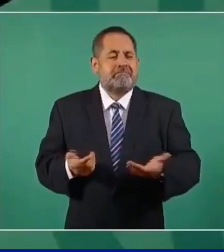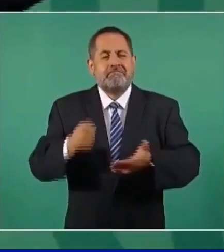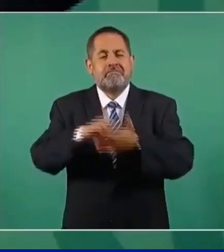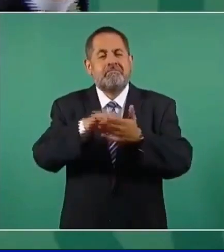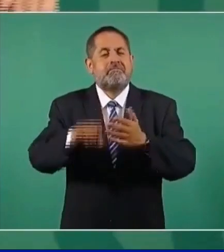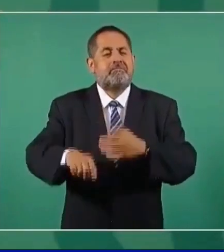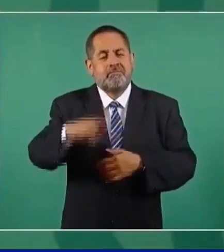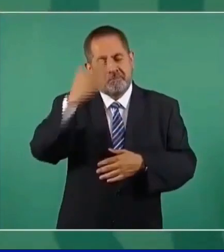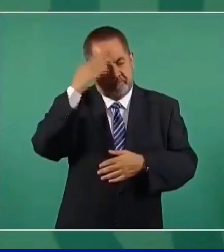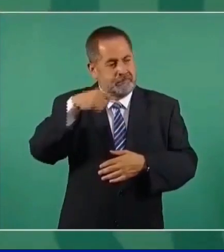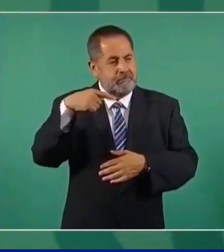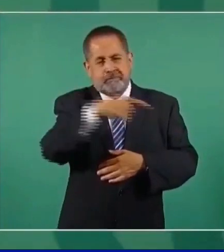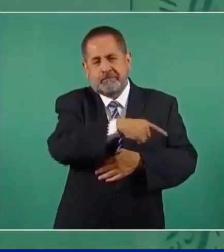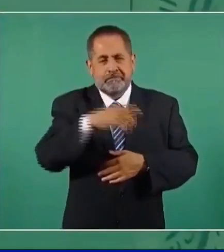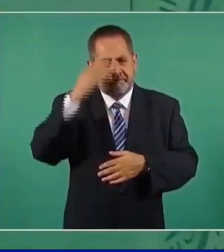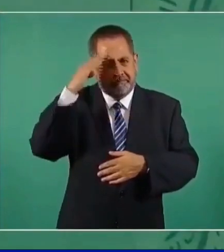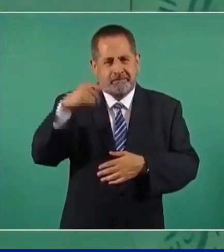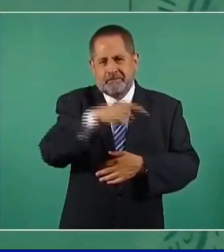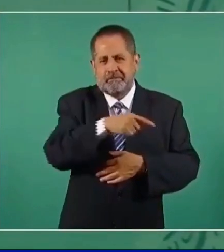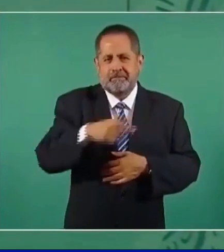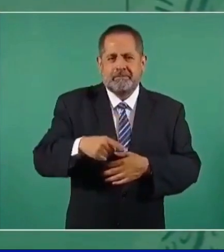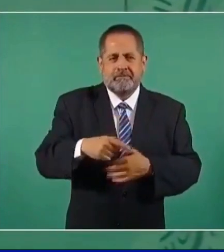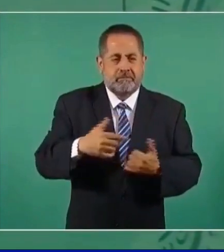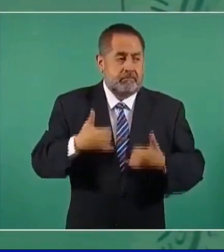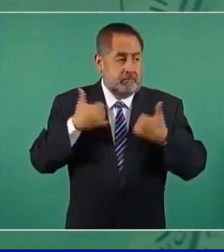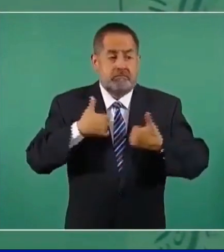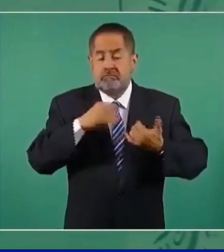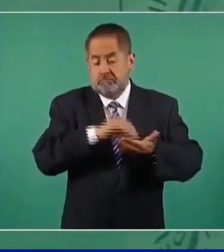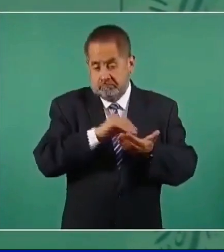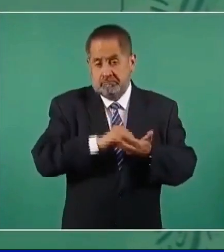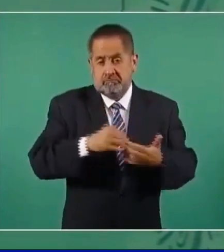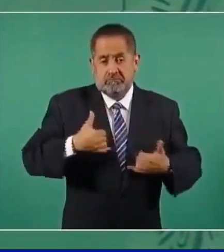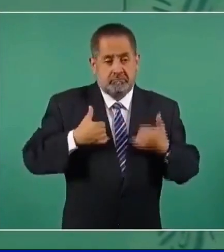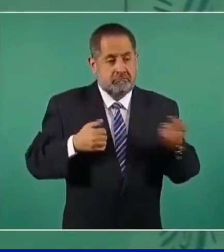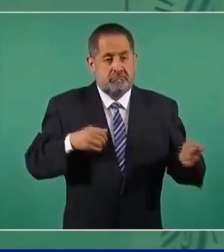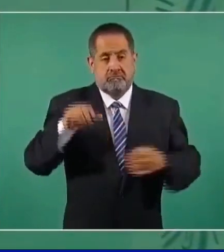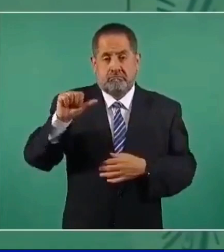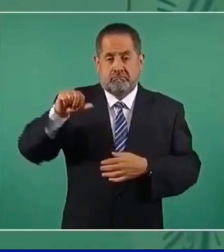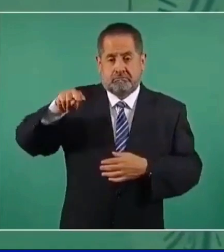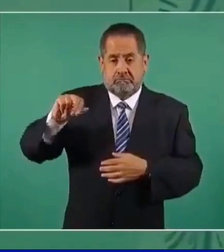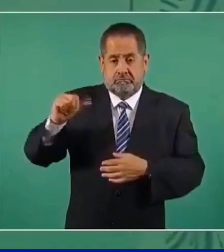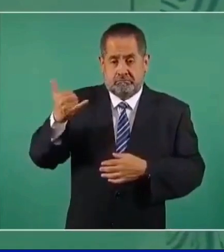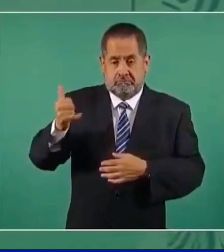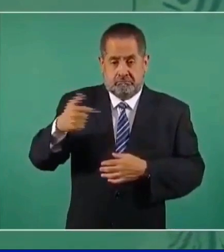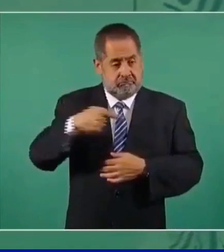Asunto del señor joven todavía, Anaya,